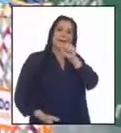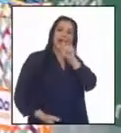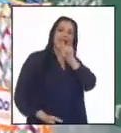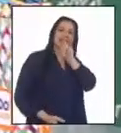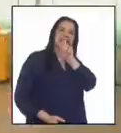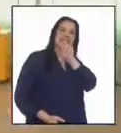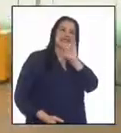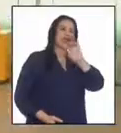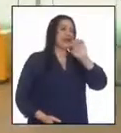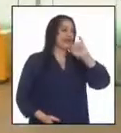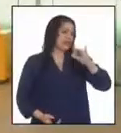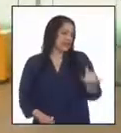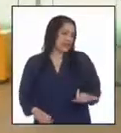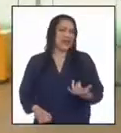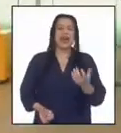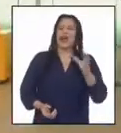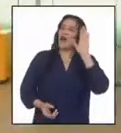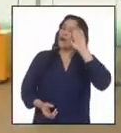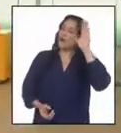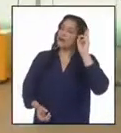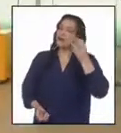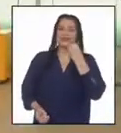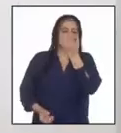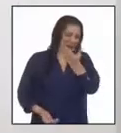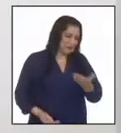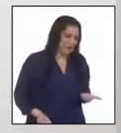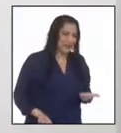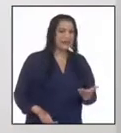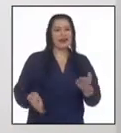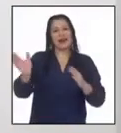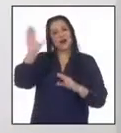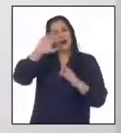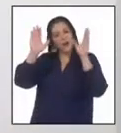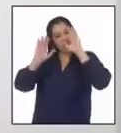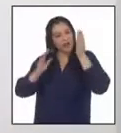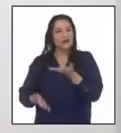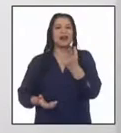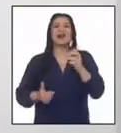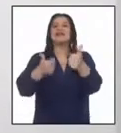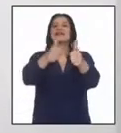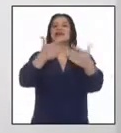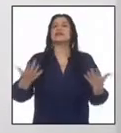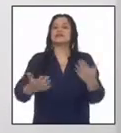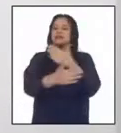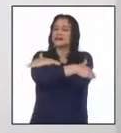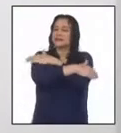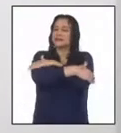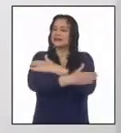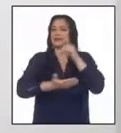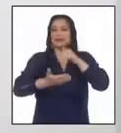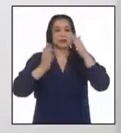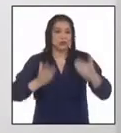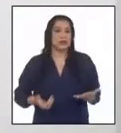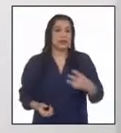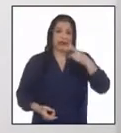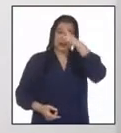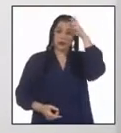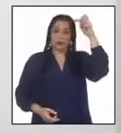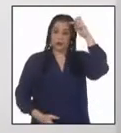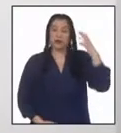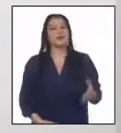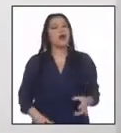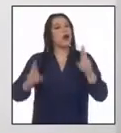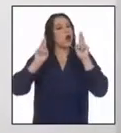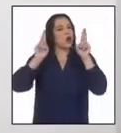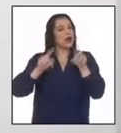Izaguirre. Hola, profesora. Bienvenida. Hola, chicos. ¿Cómo están, queridas y queridos estudiantes de la promoción?